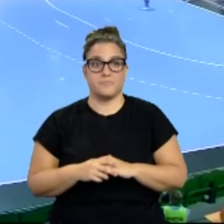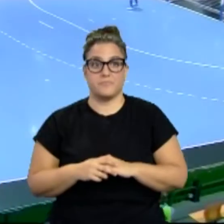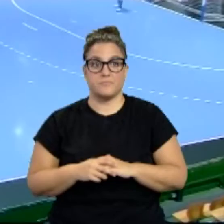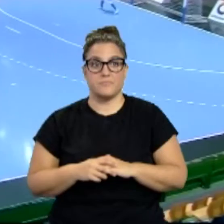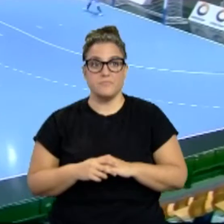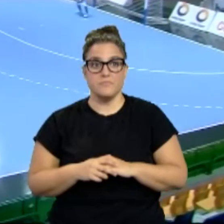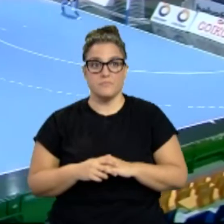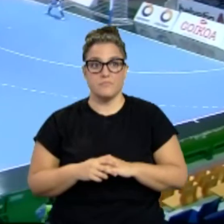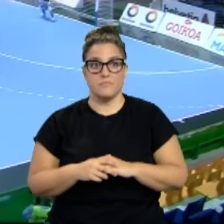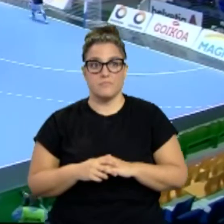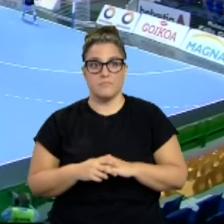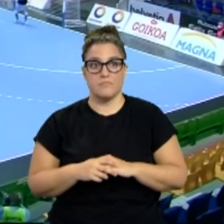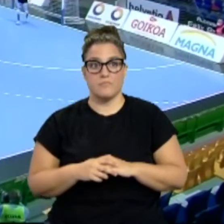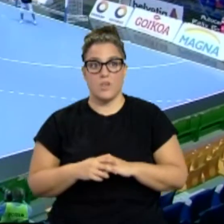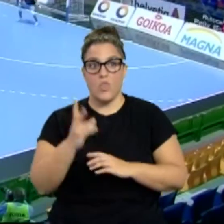Vinho tuvo dos seguidas.